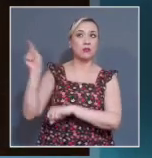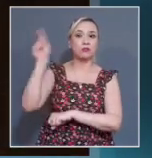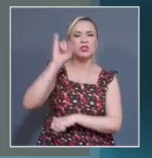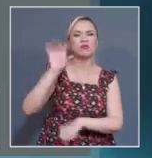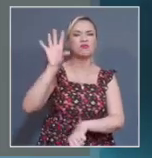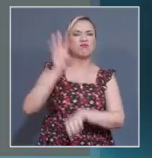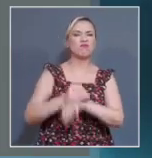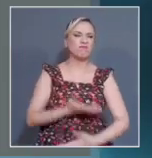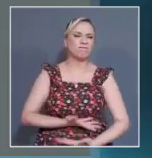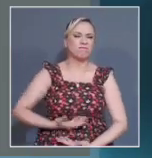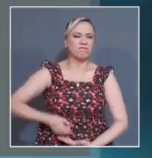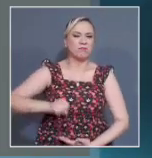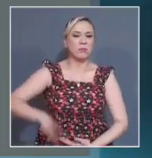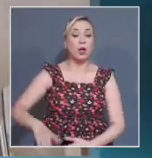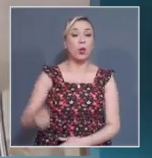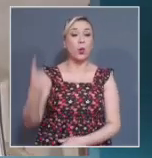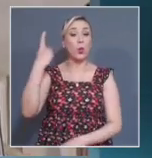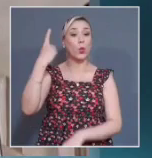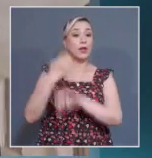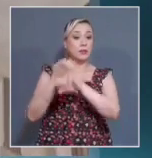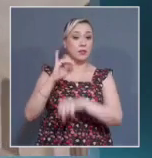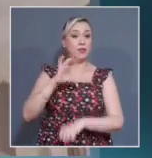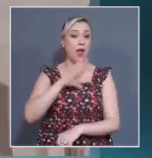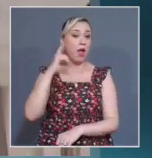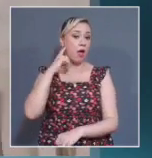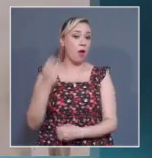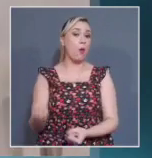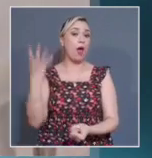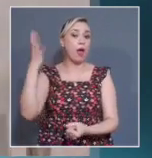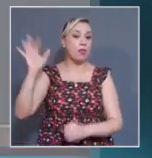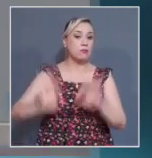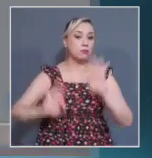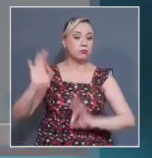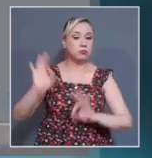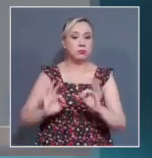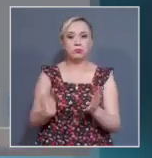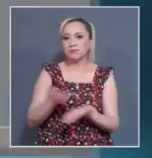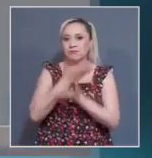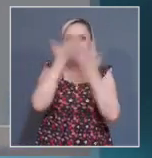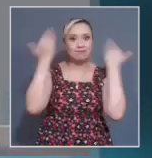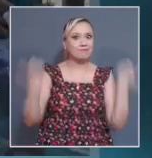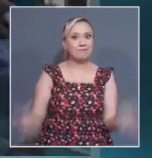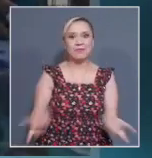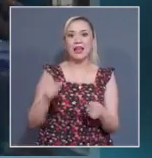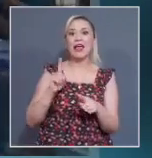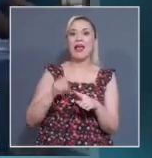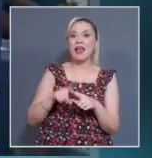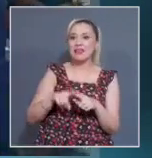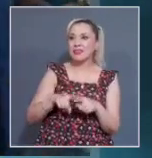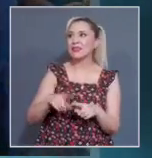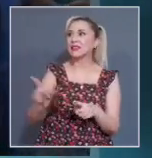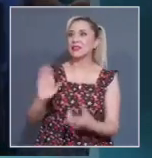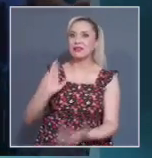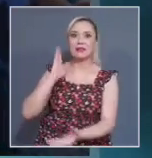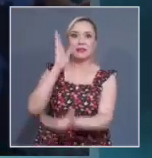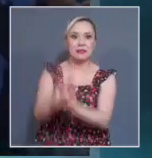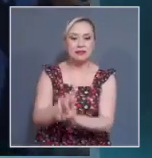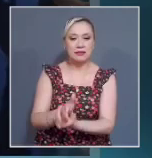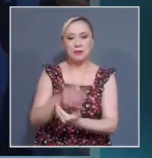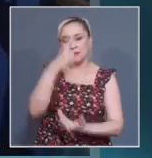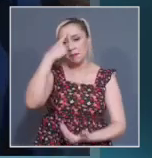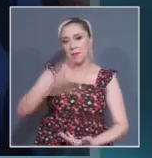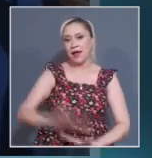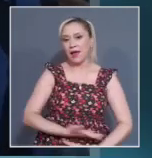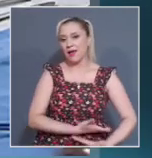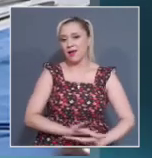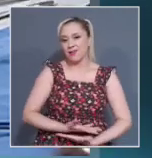estadísticas, lo que imposibilita identificar el género de quienes acceden a este procedimiento con el fin de atender las necesidades